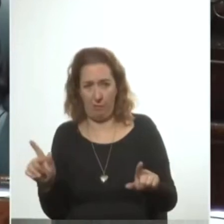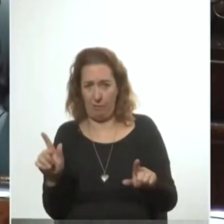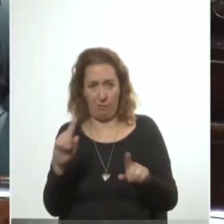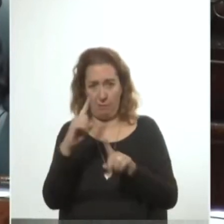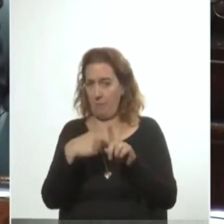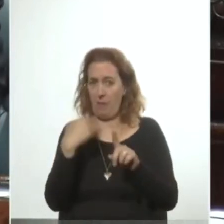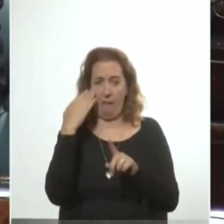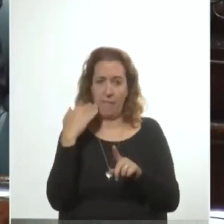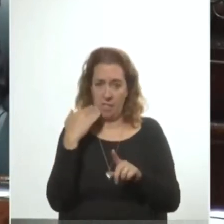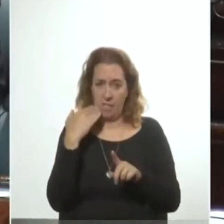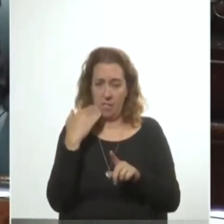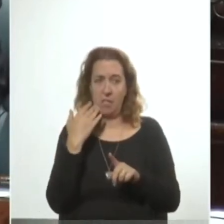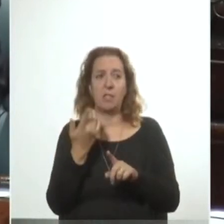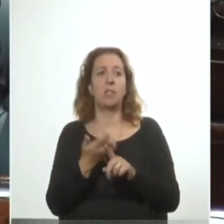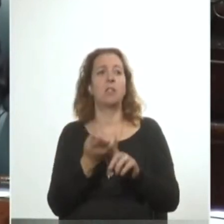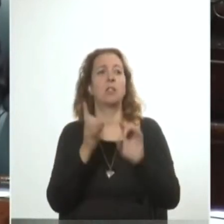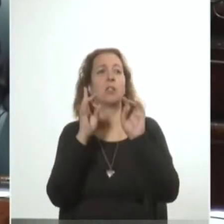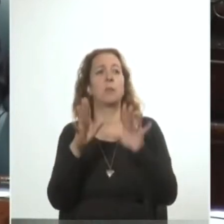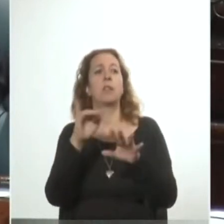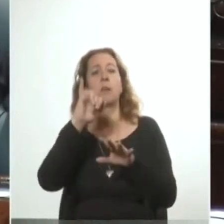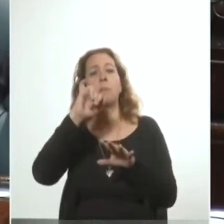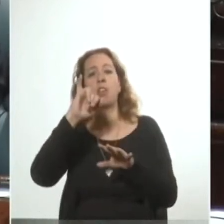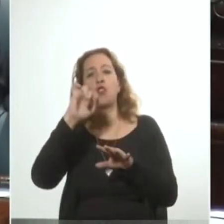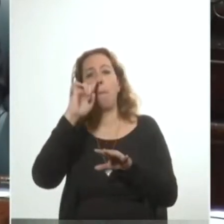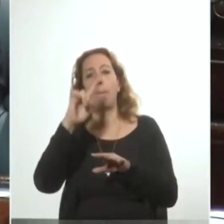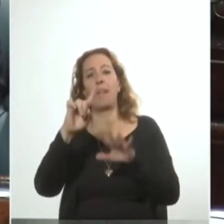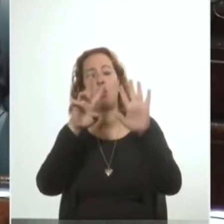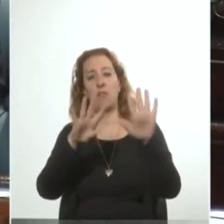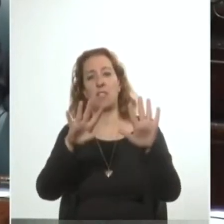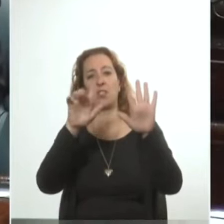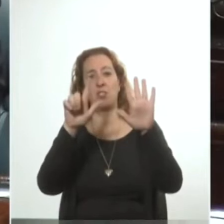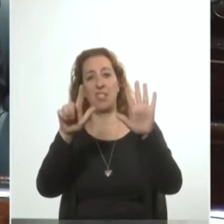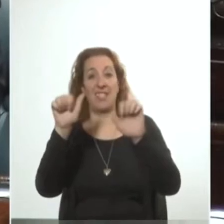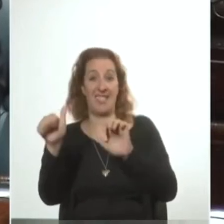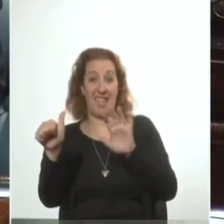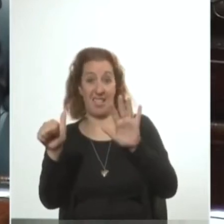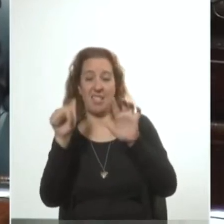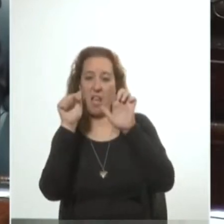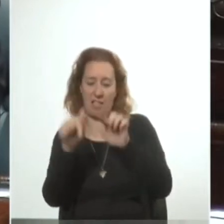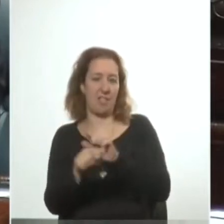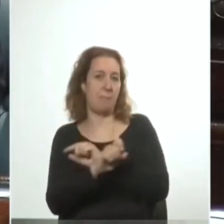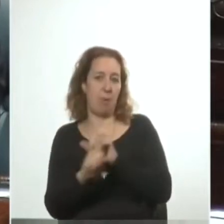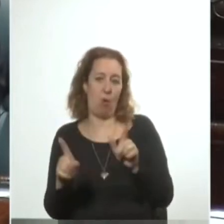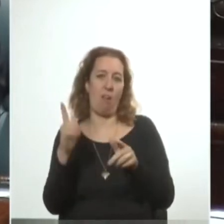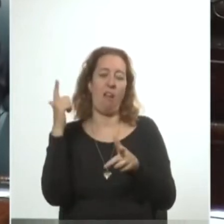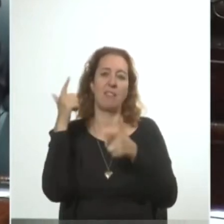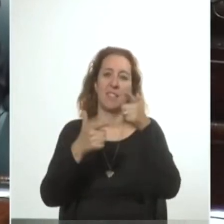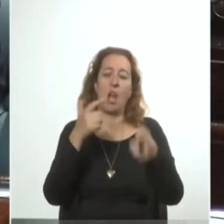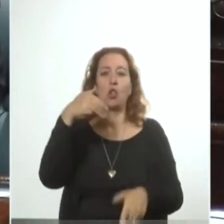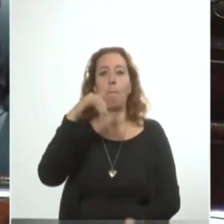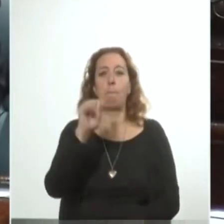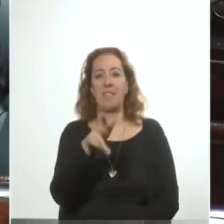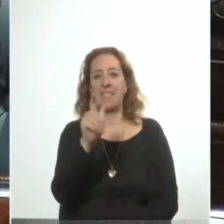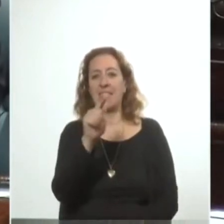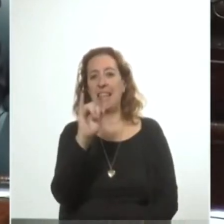solo comparable a mayo del 76, con los asesinatos de Michelini, de Gutiérrez Ruiz,